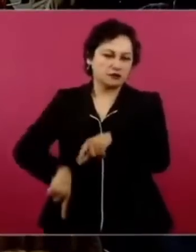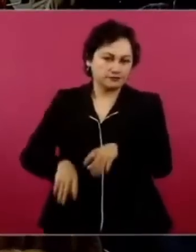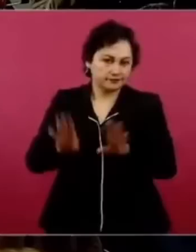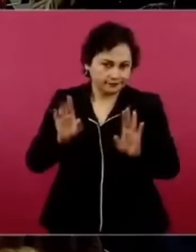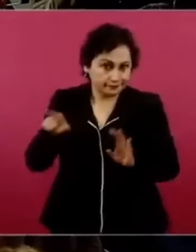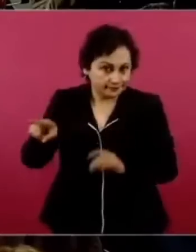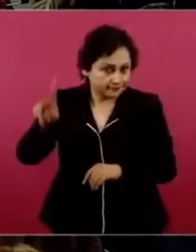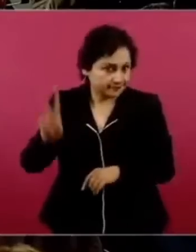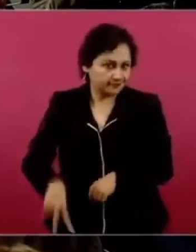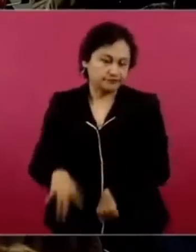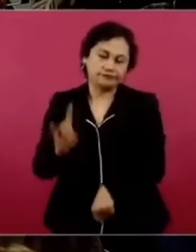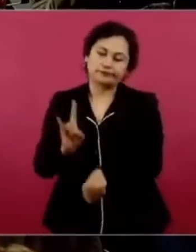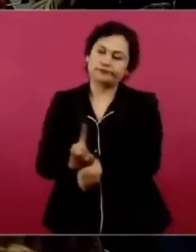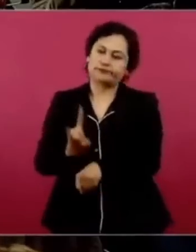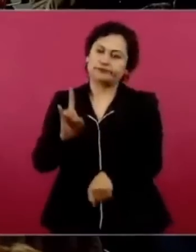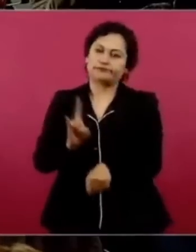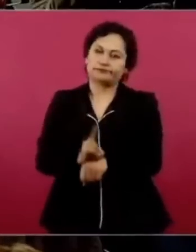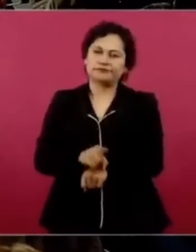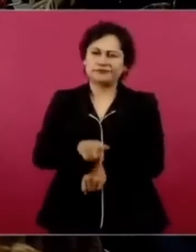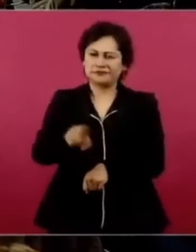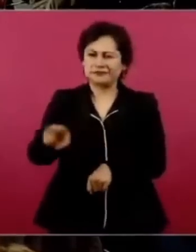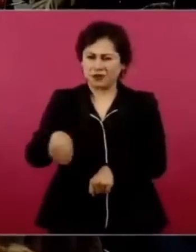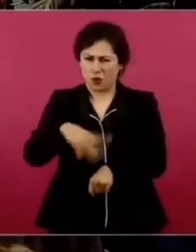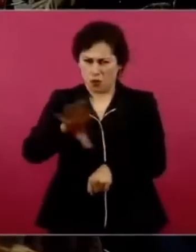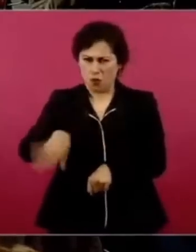Y llegue el momento, por ahí está en las redes,